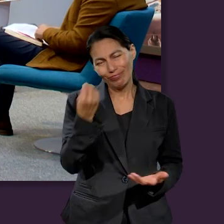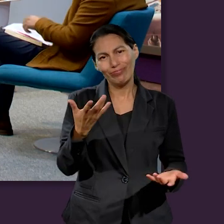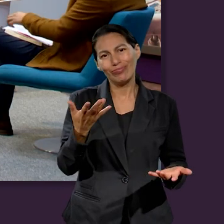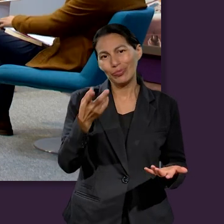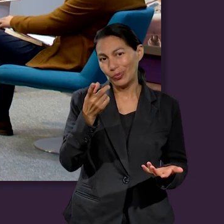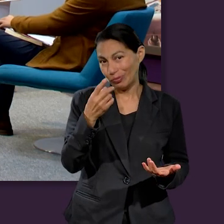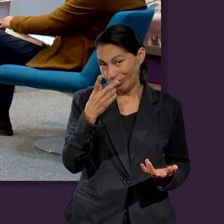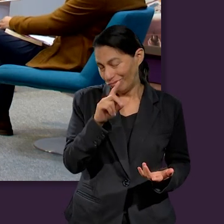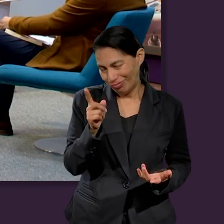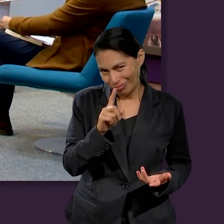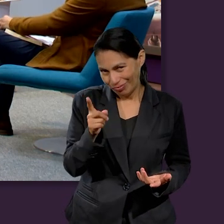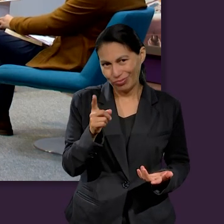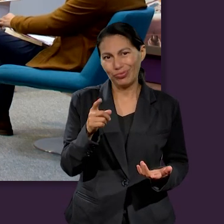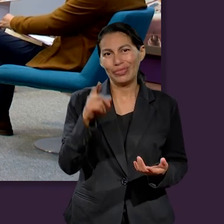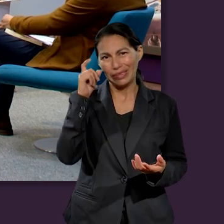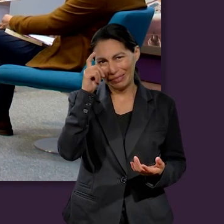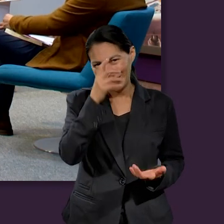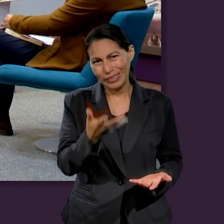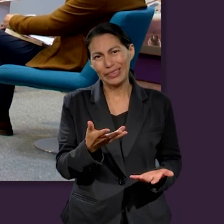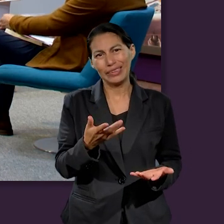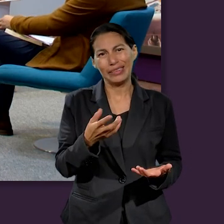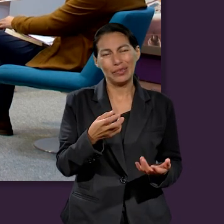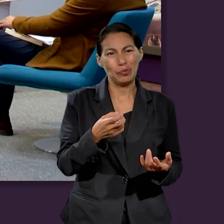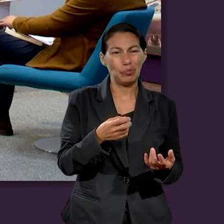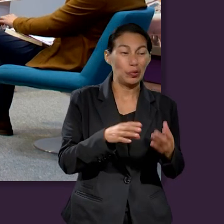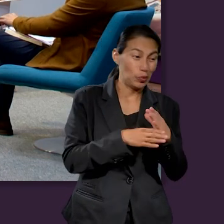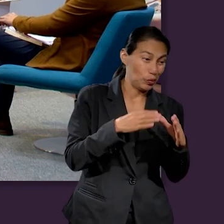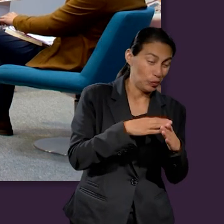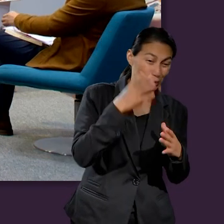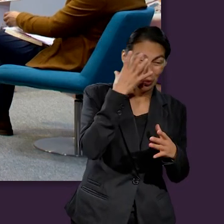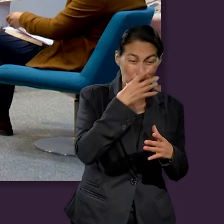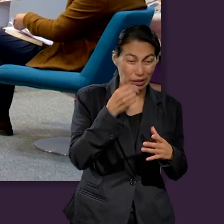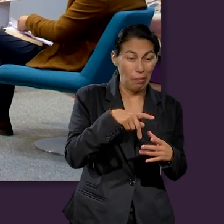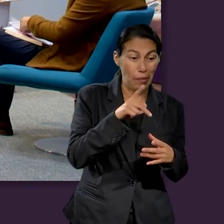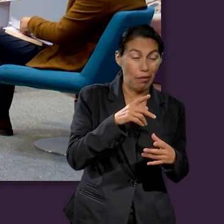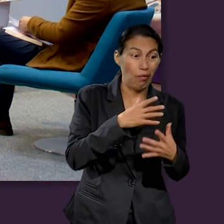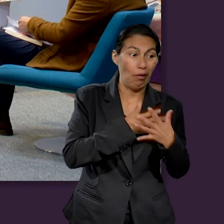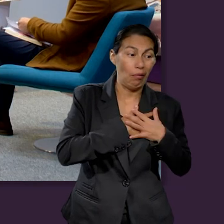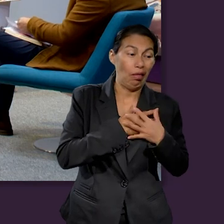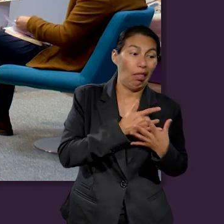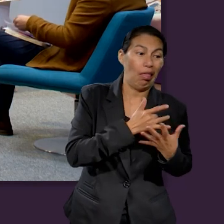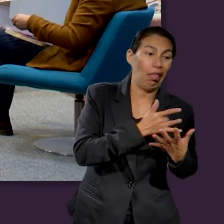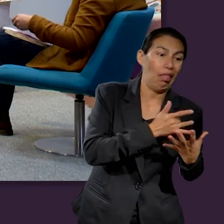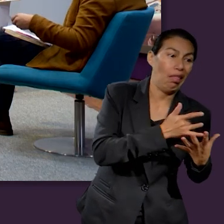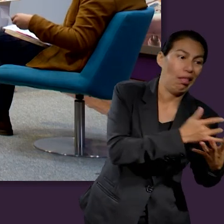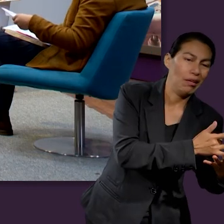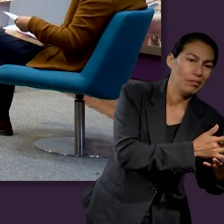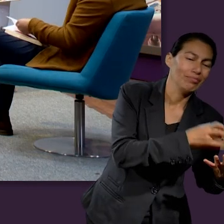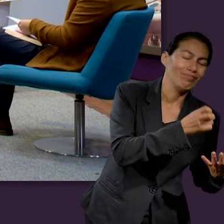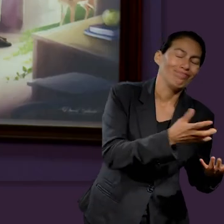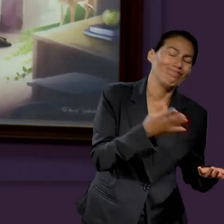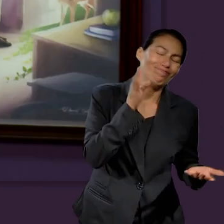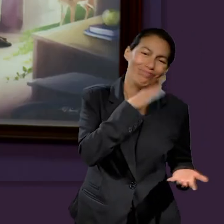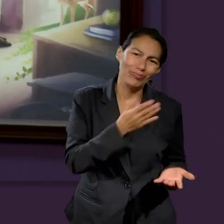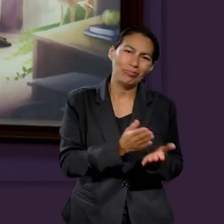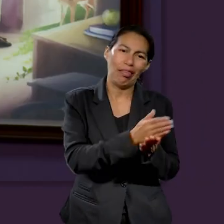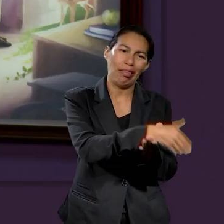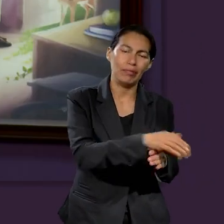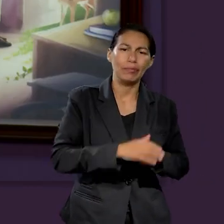de evitar el amor al mundo para así, por ende, evitar este asunto de las deudas?